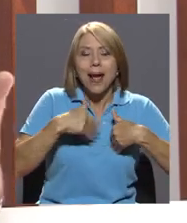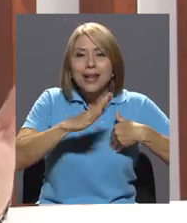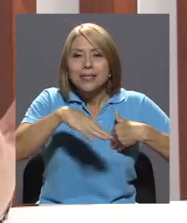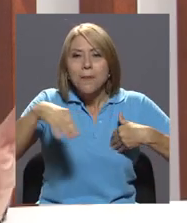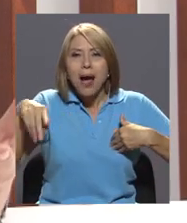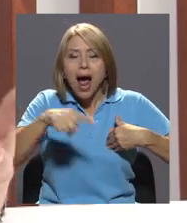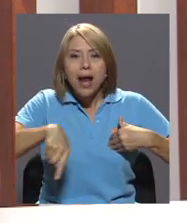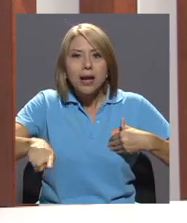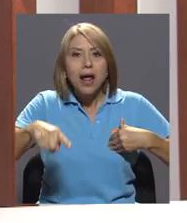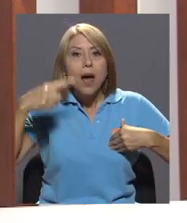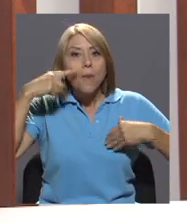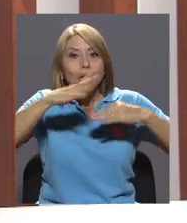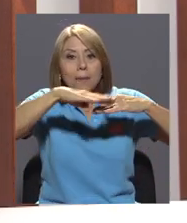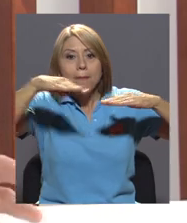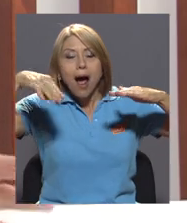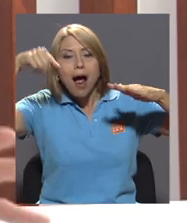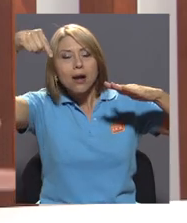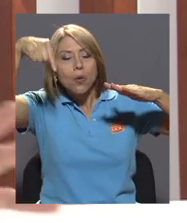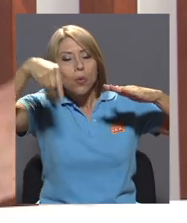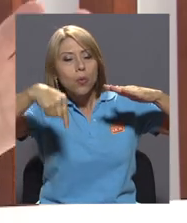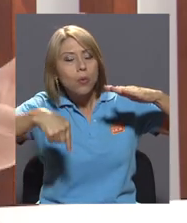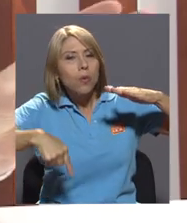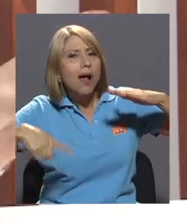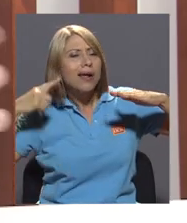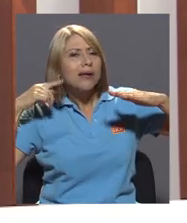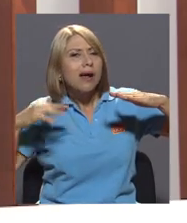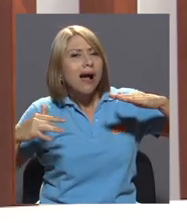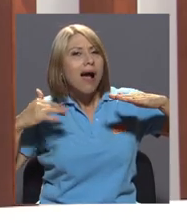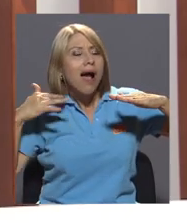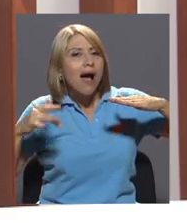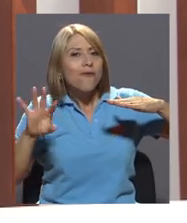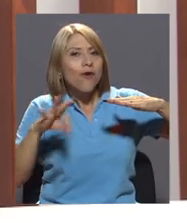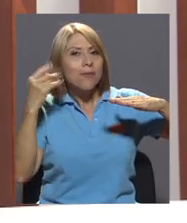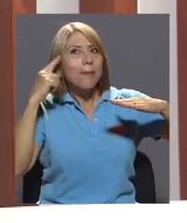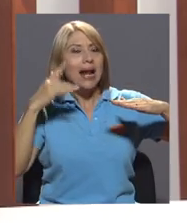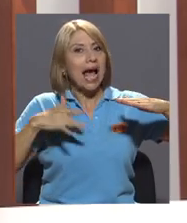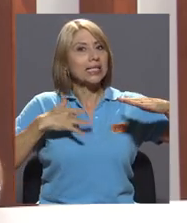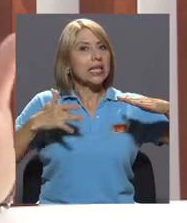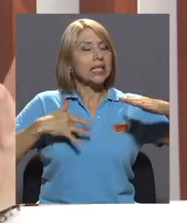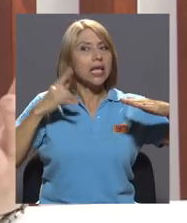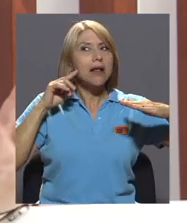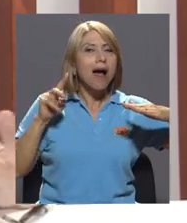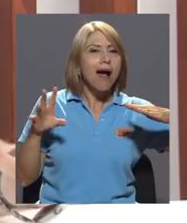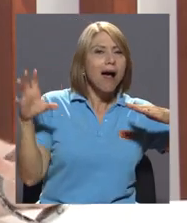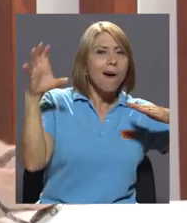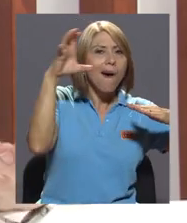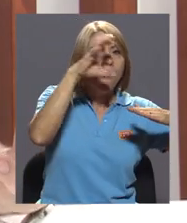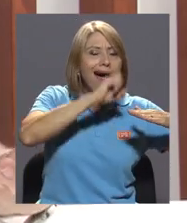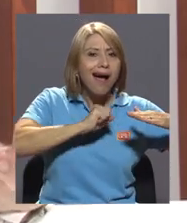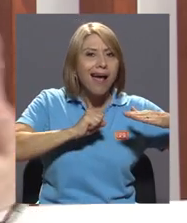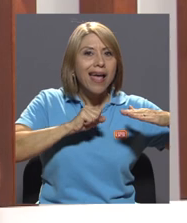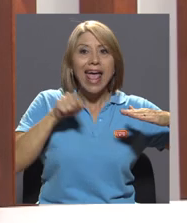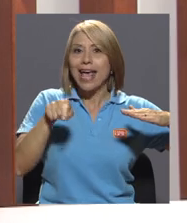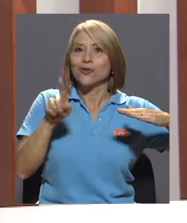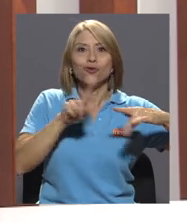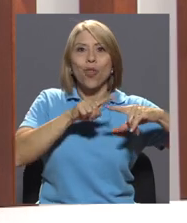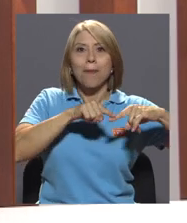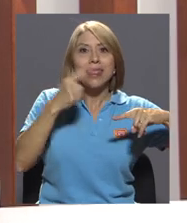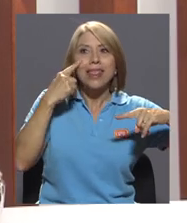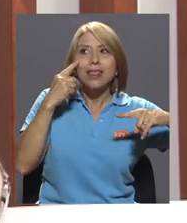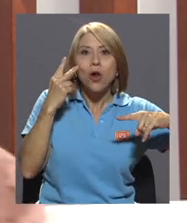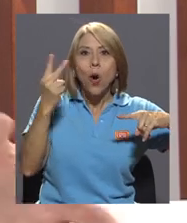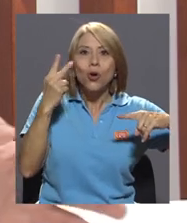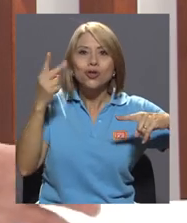sonido debajo del mar es su manera de sentir y sensar el ambiente. Ellos dependen no tanto de sus ojos como nosotros, sino que